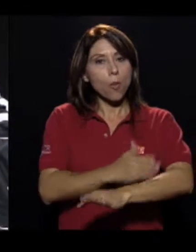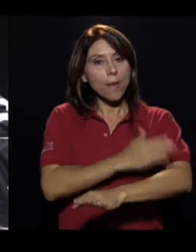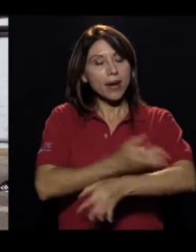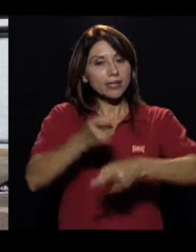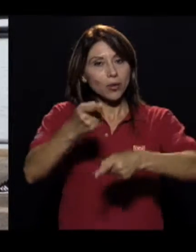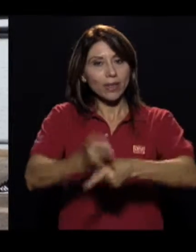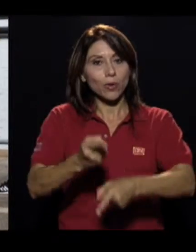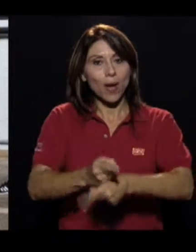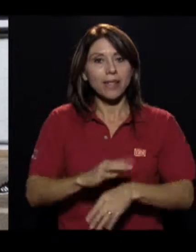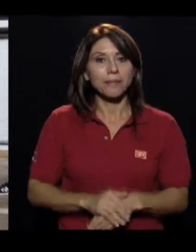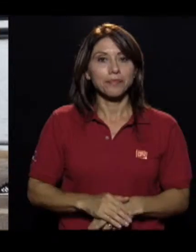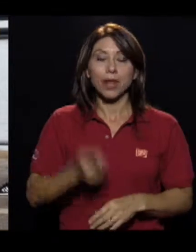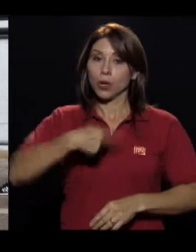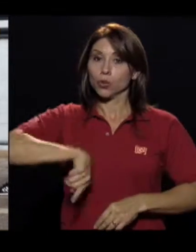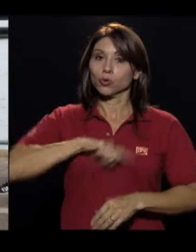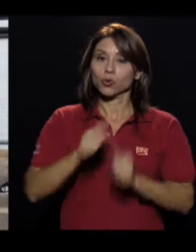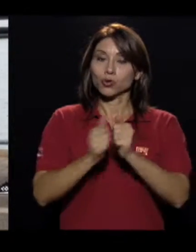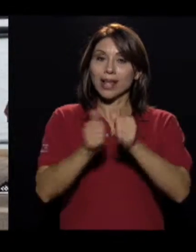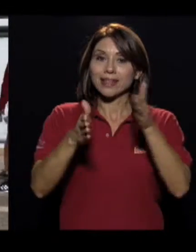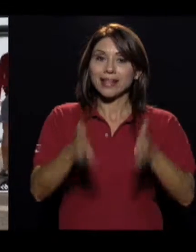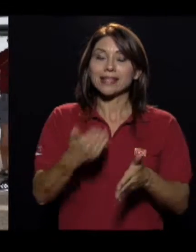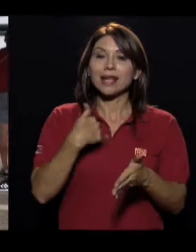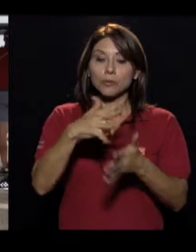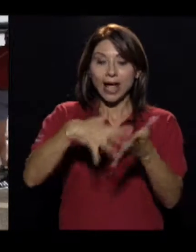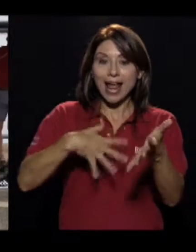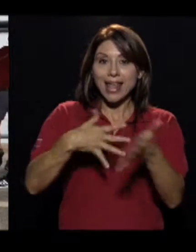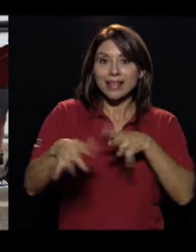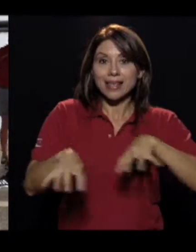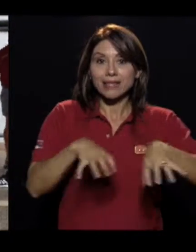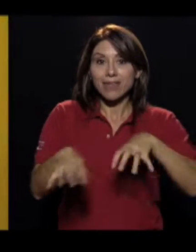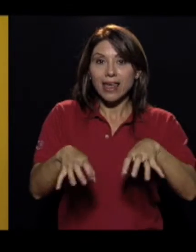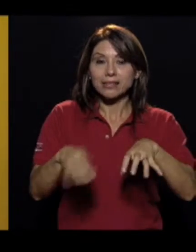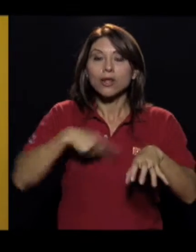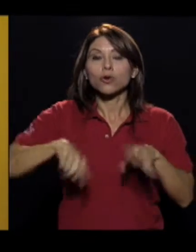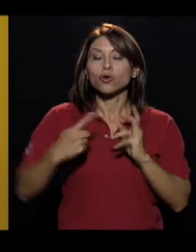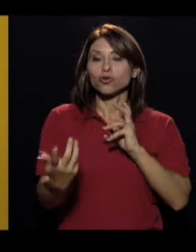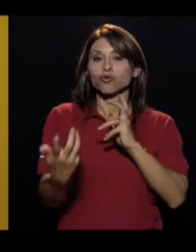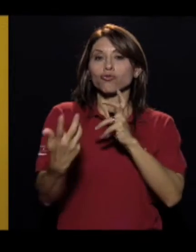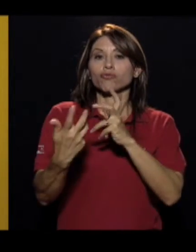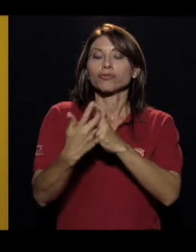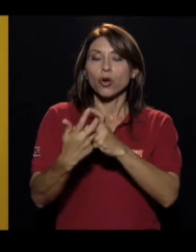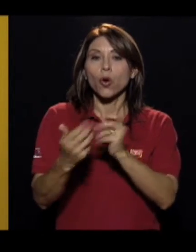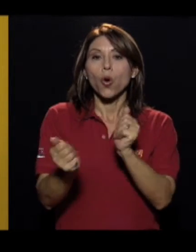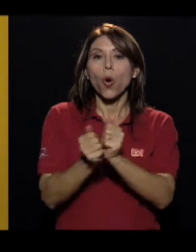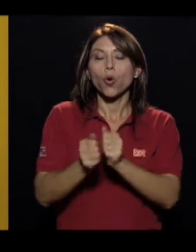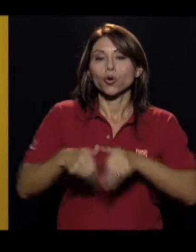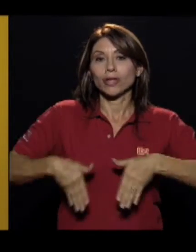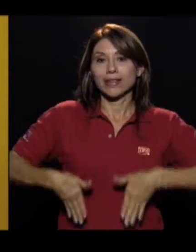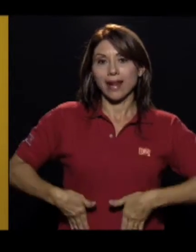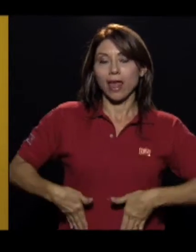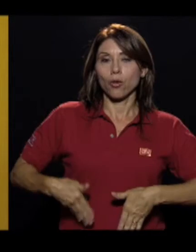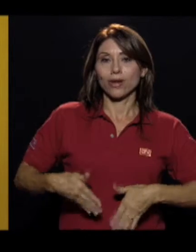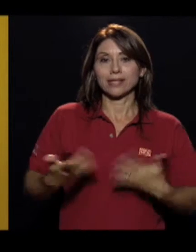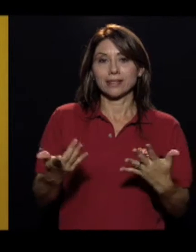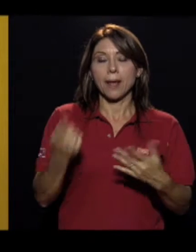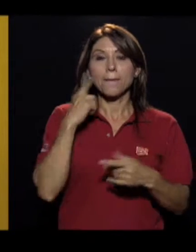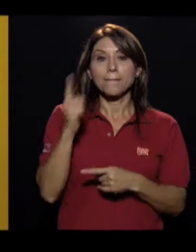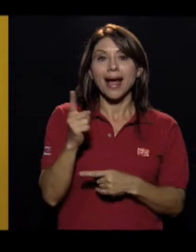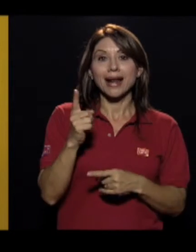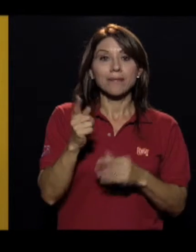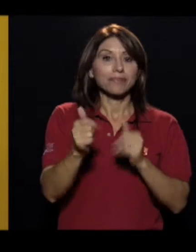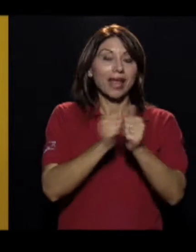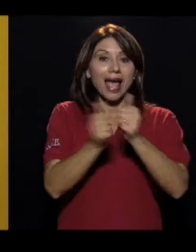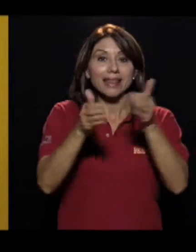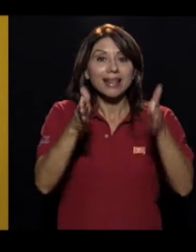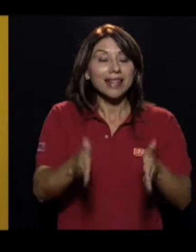evidentemente una recuperación más adecuada. Tenemos una agenda a los atletas y vamos coordinando directamente con los entrenadores para ponerle